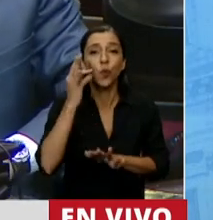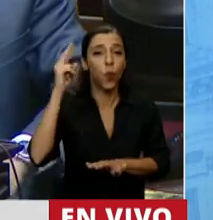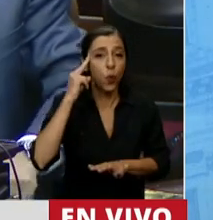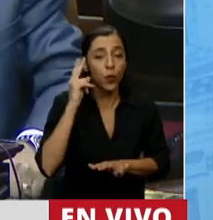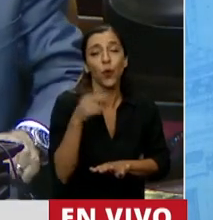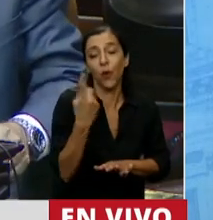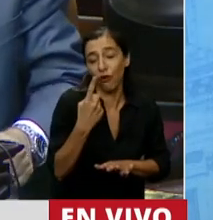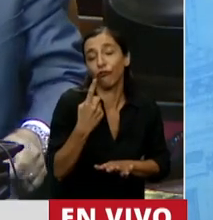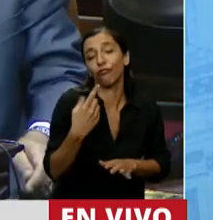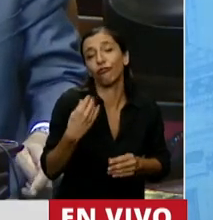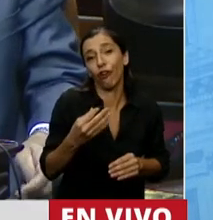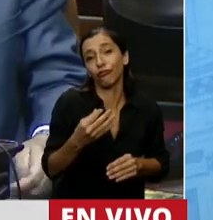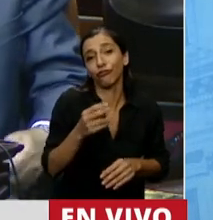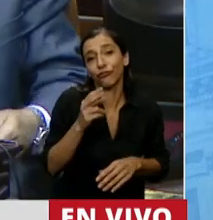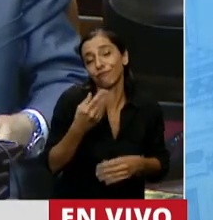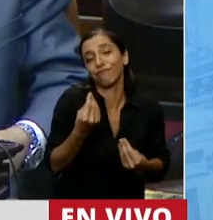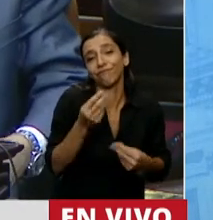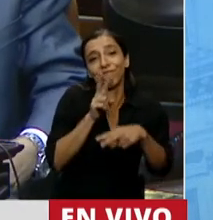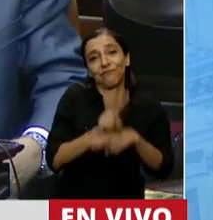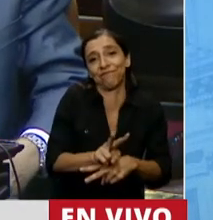Convención sobre los Derechos del Niño,